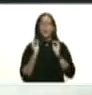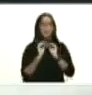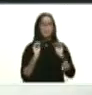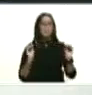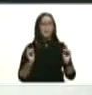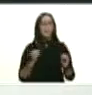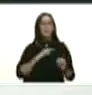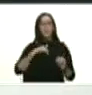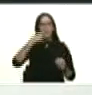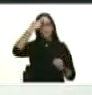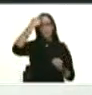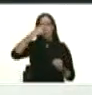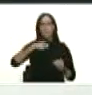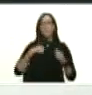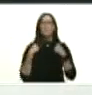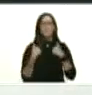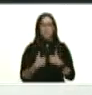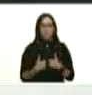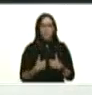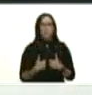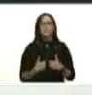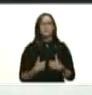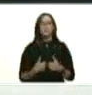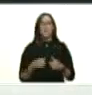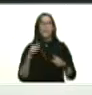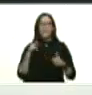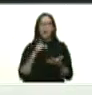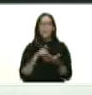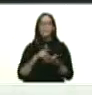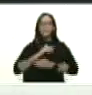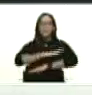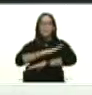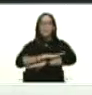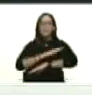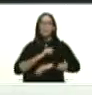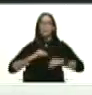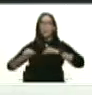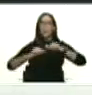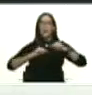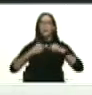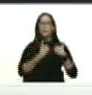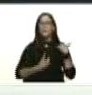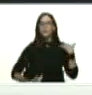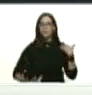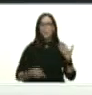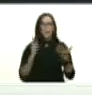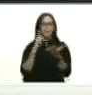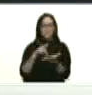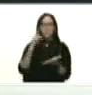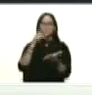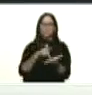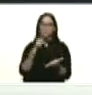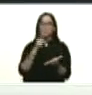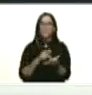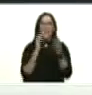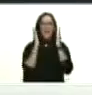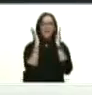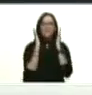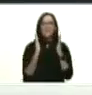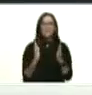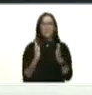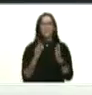bien y así vamos a estar aquí en el puesto de comando presidencial de manera regular de manera atendiendo